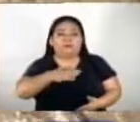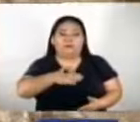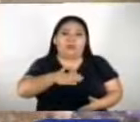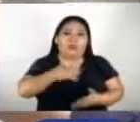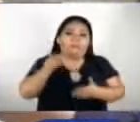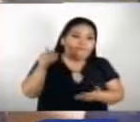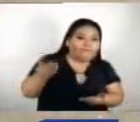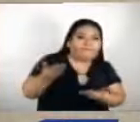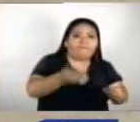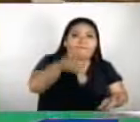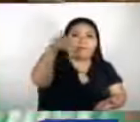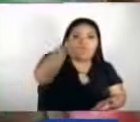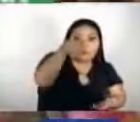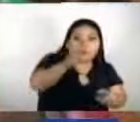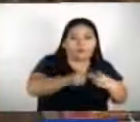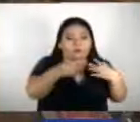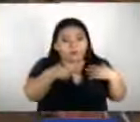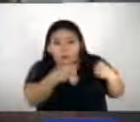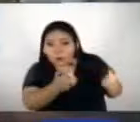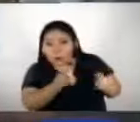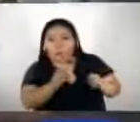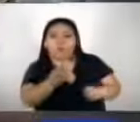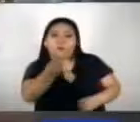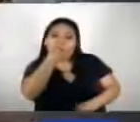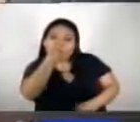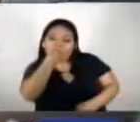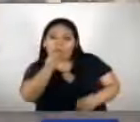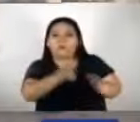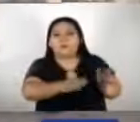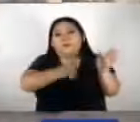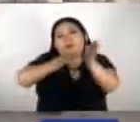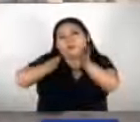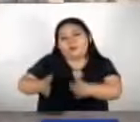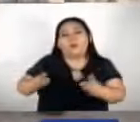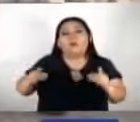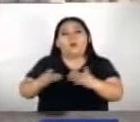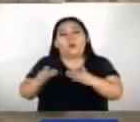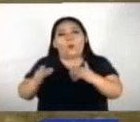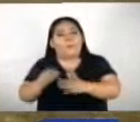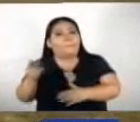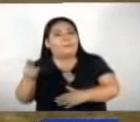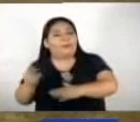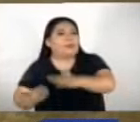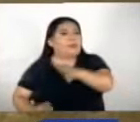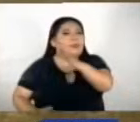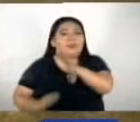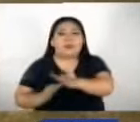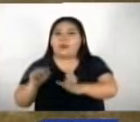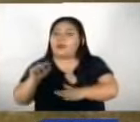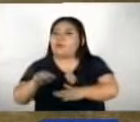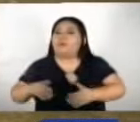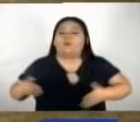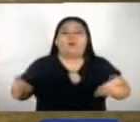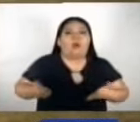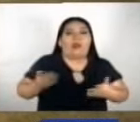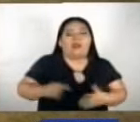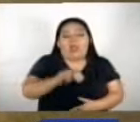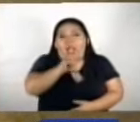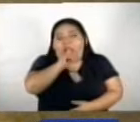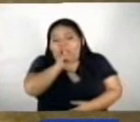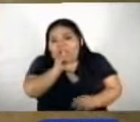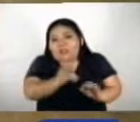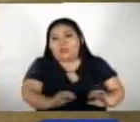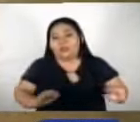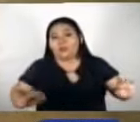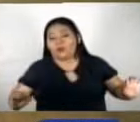a la educación, atención sanitaria y la nutrición. Por otro lado, el estancamiento económico no contribuye a la reducción de la pobreza infantil,